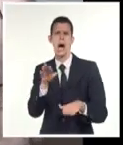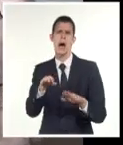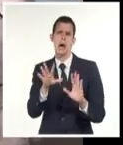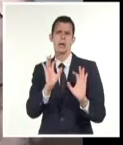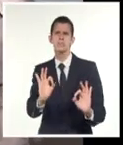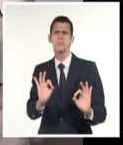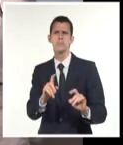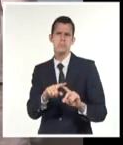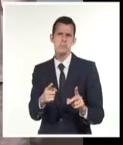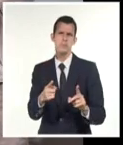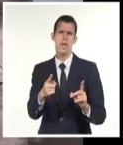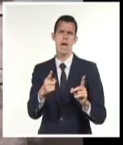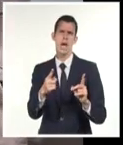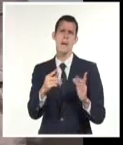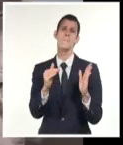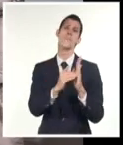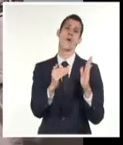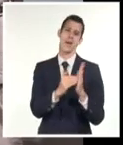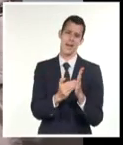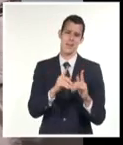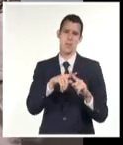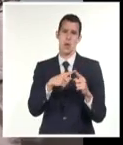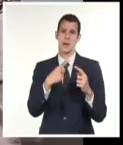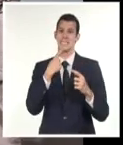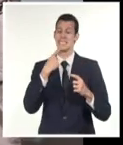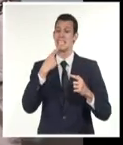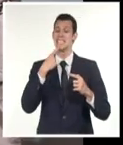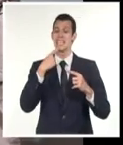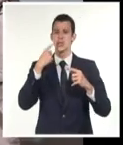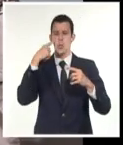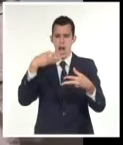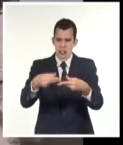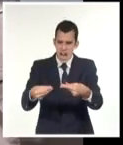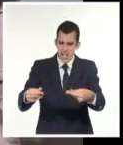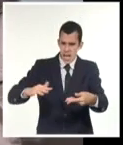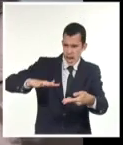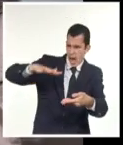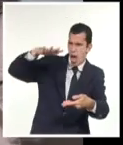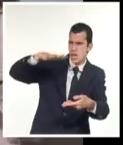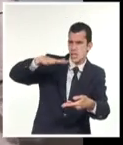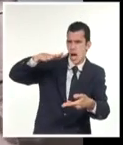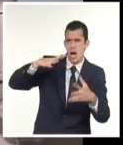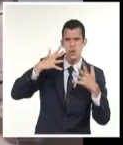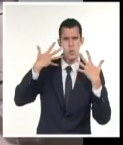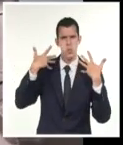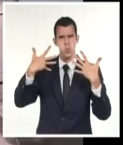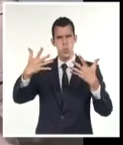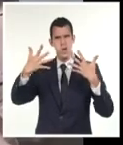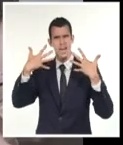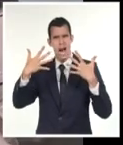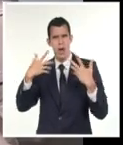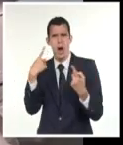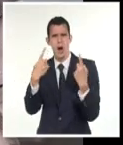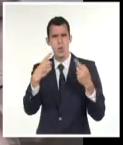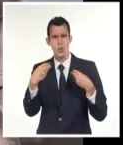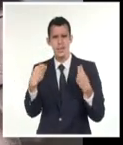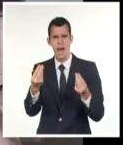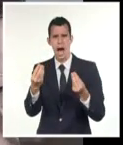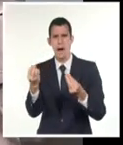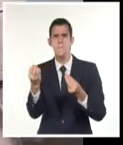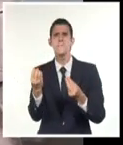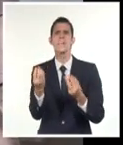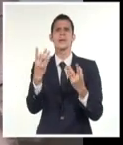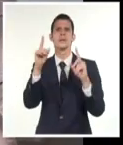en estas tardes en las cuales hay mucho calentamiento y se producen chubascos, tormentas eléctricas, algunas tormentas eléctricas pueden ser